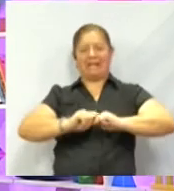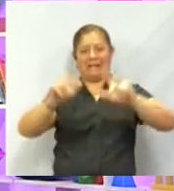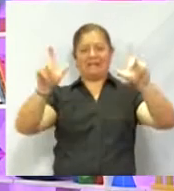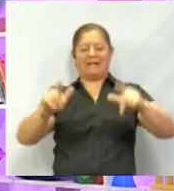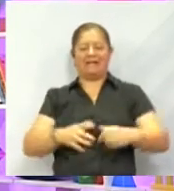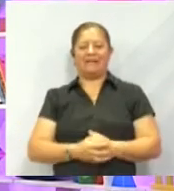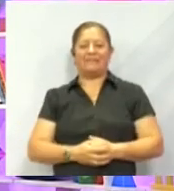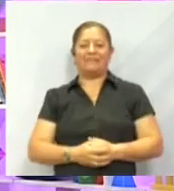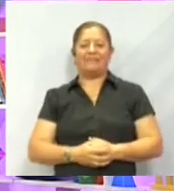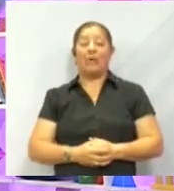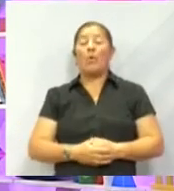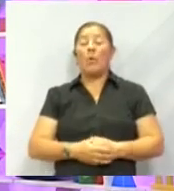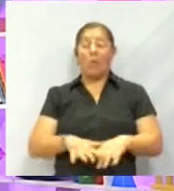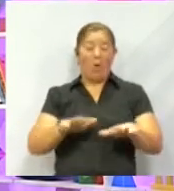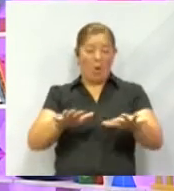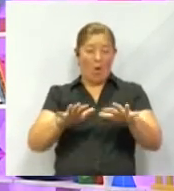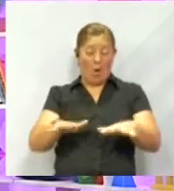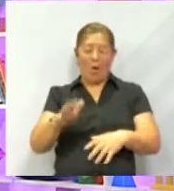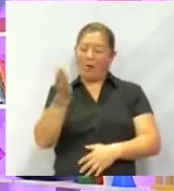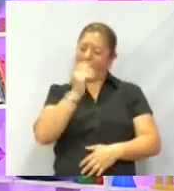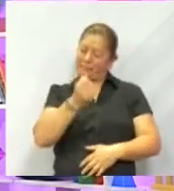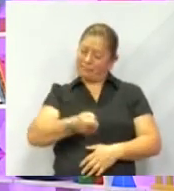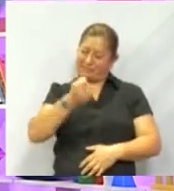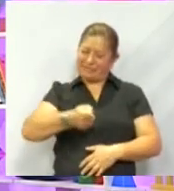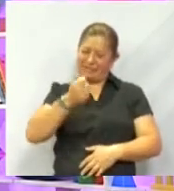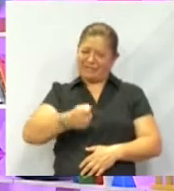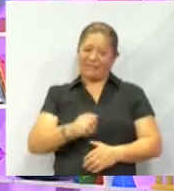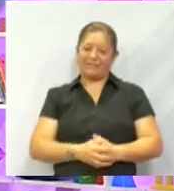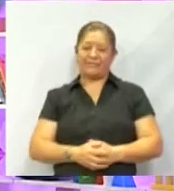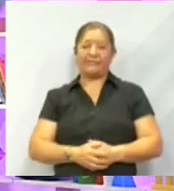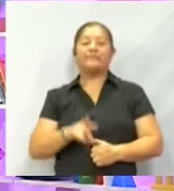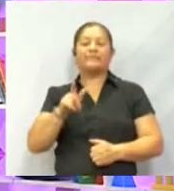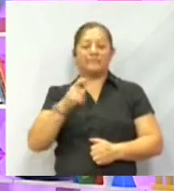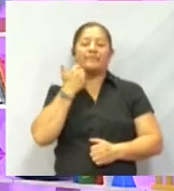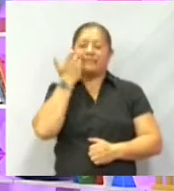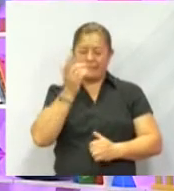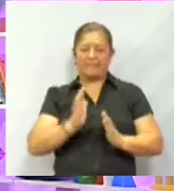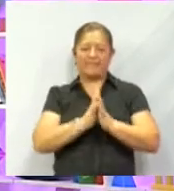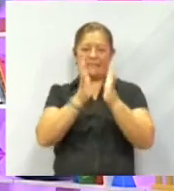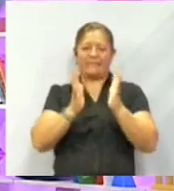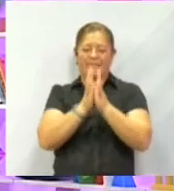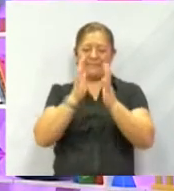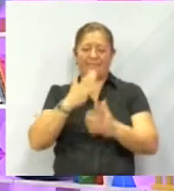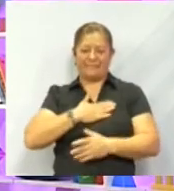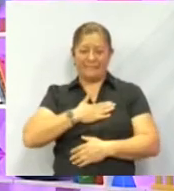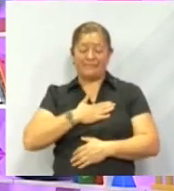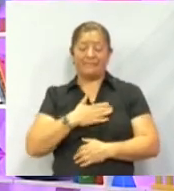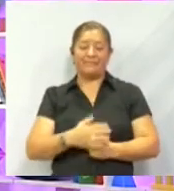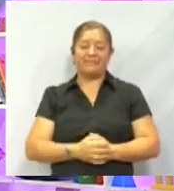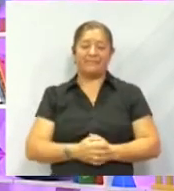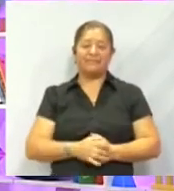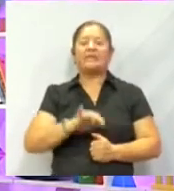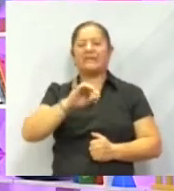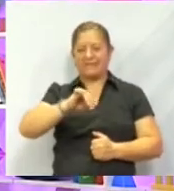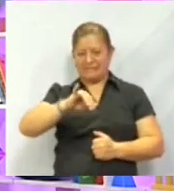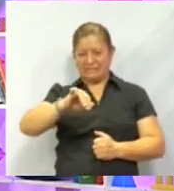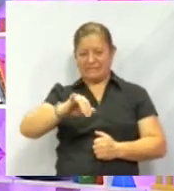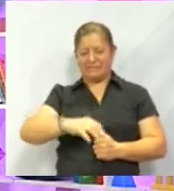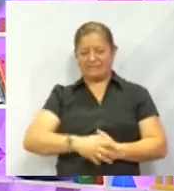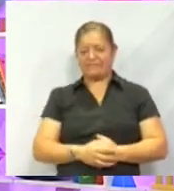¡Guau! Un saludo hasta San Francisco de Tlánocan. ¿Te gustaría participar con nosotros en la dinámica? Sí.